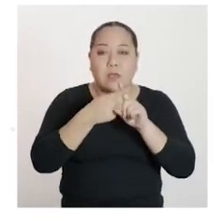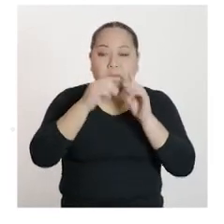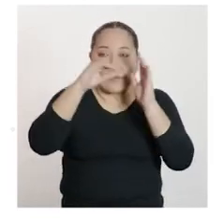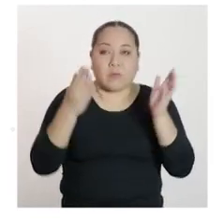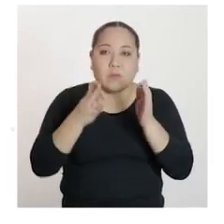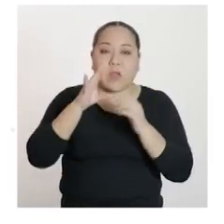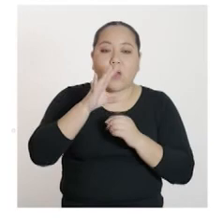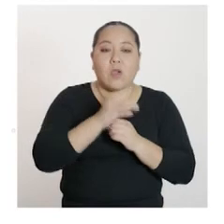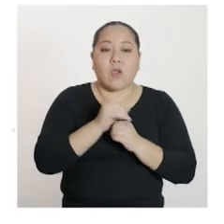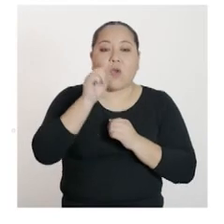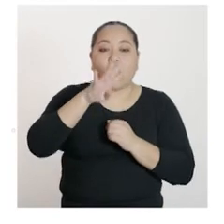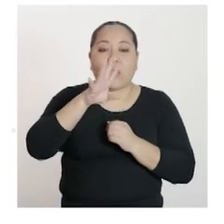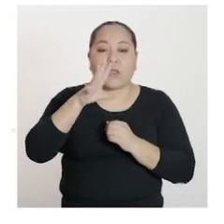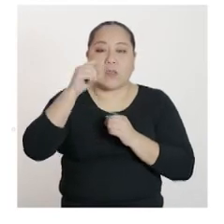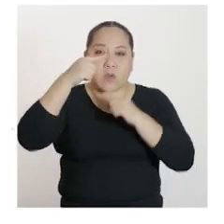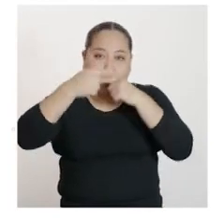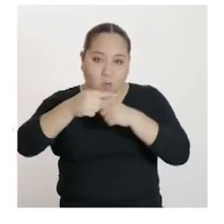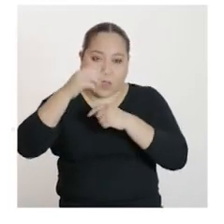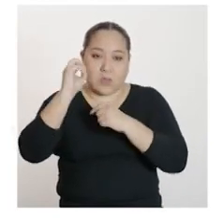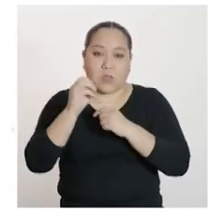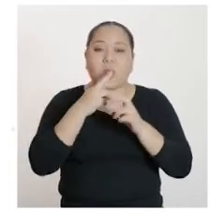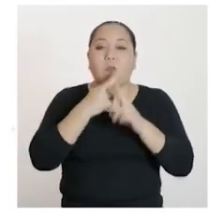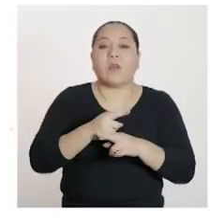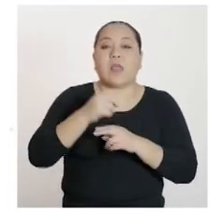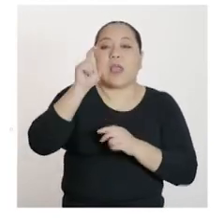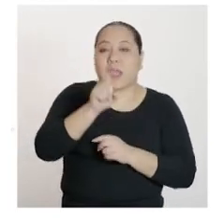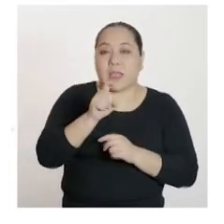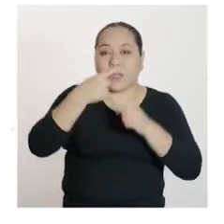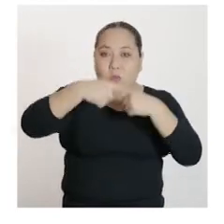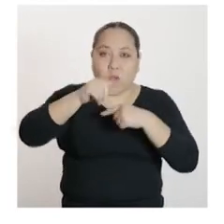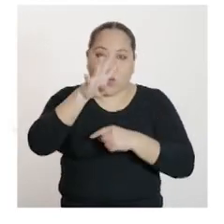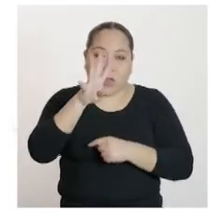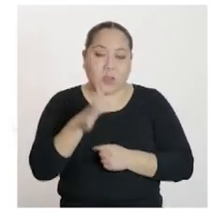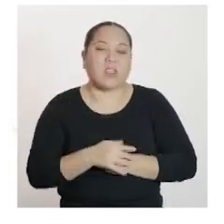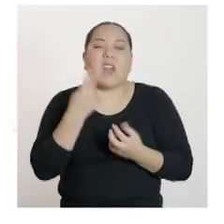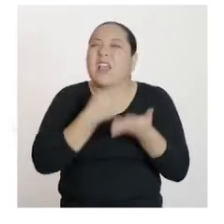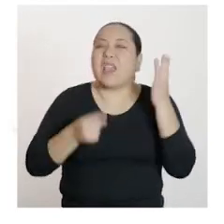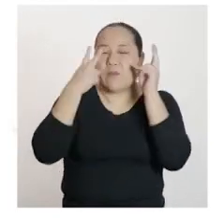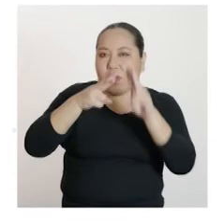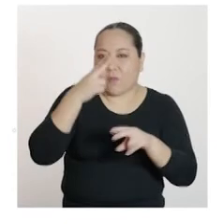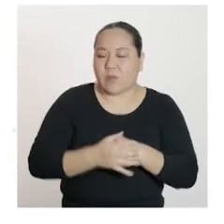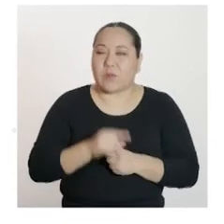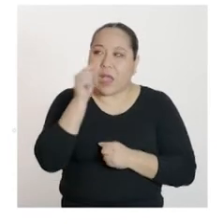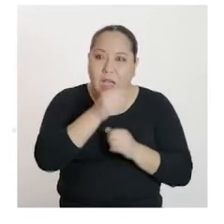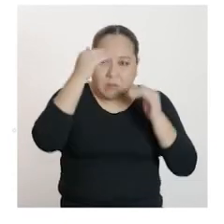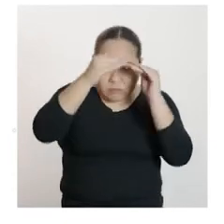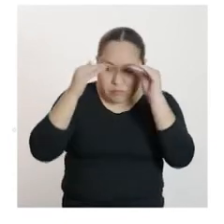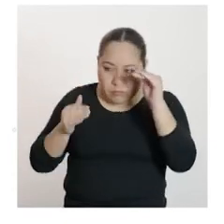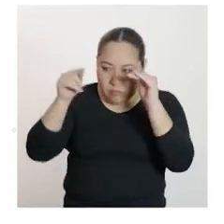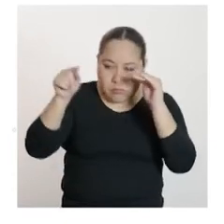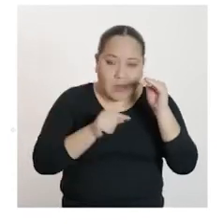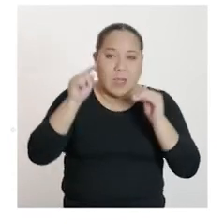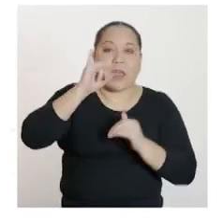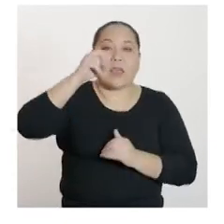cero, que resulta X igual 45. ¿Qué podemos concluir entonces? Que los interceptos con el eje X